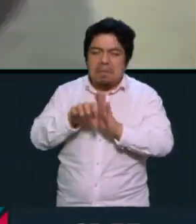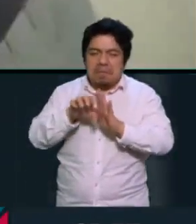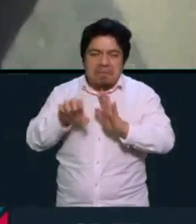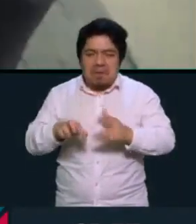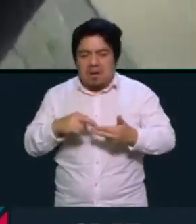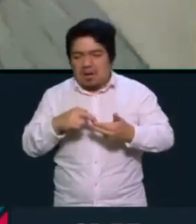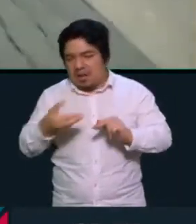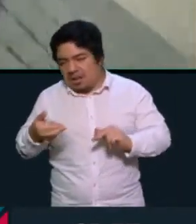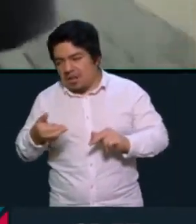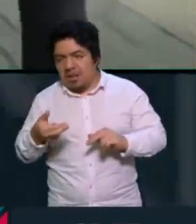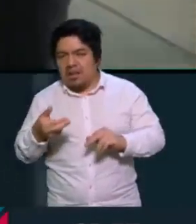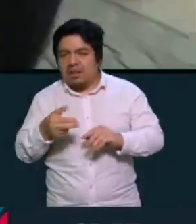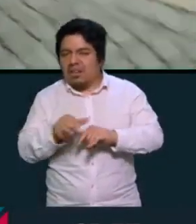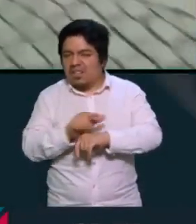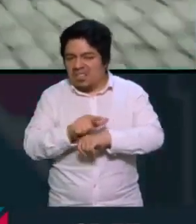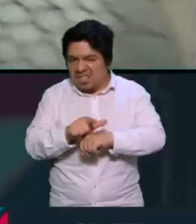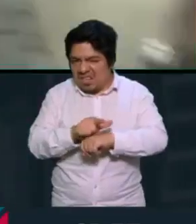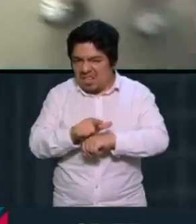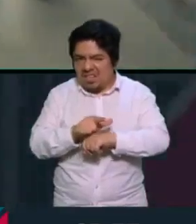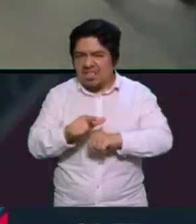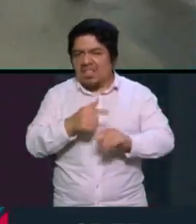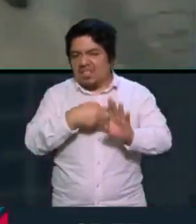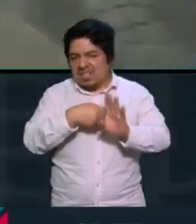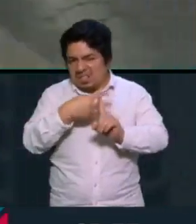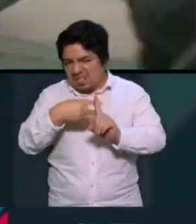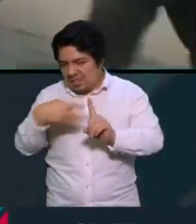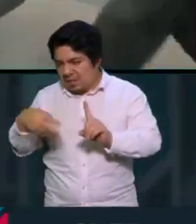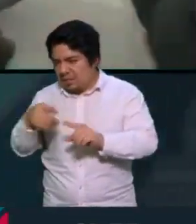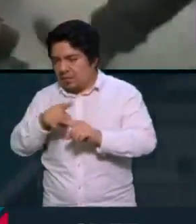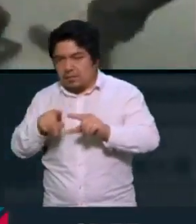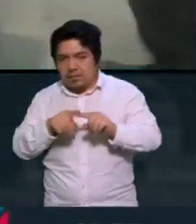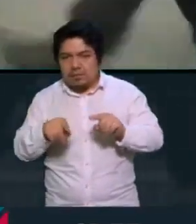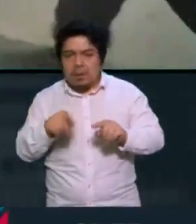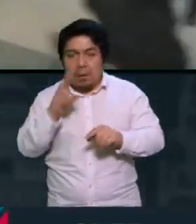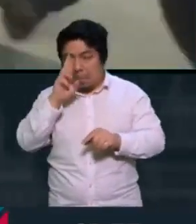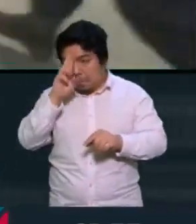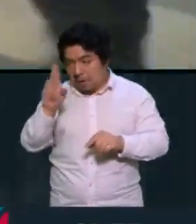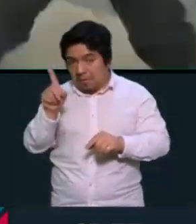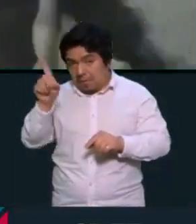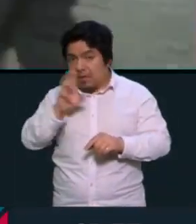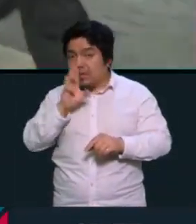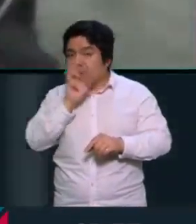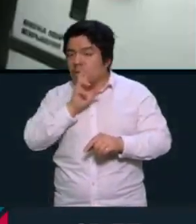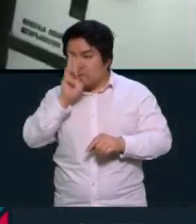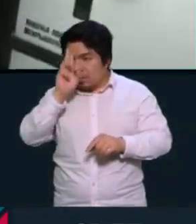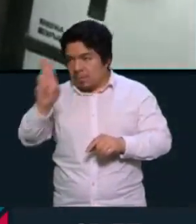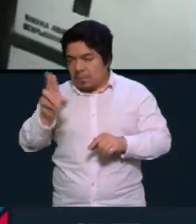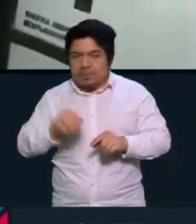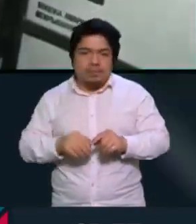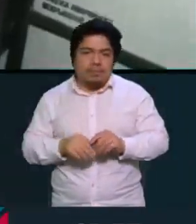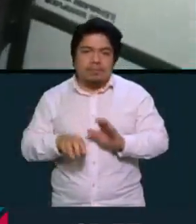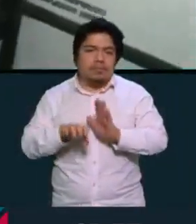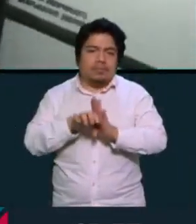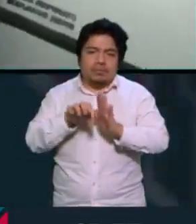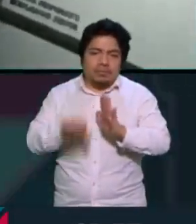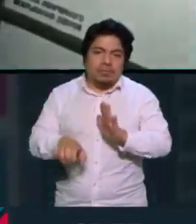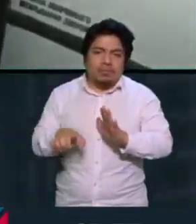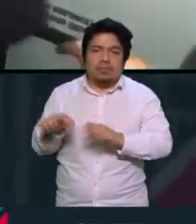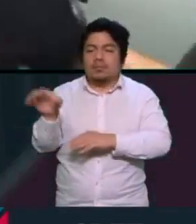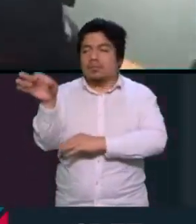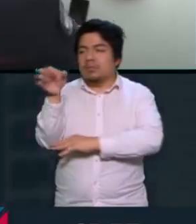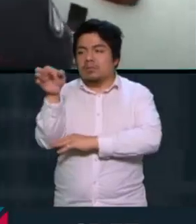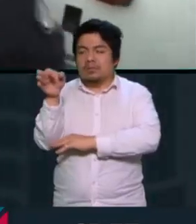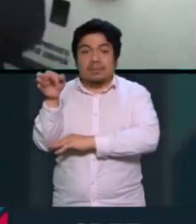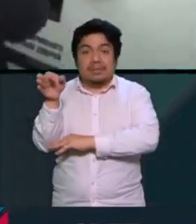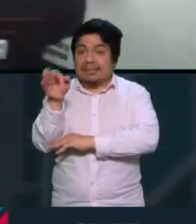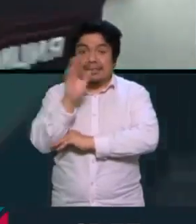LGBTIQ+, pues están prohibidas, ¿no? Entonces tú puedes ir con una bandera y pues no, ¿por qué? O sea, no es que estemos prohibiendo que